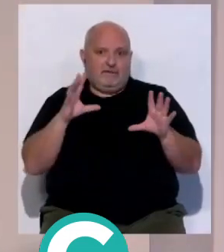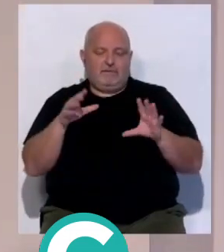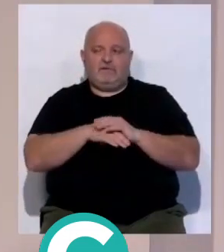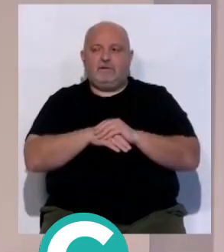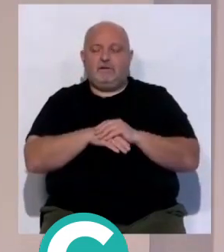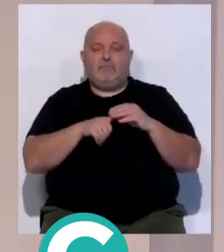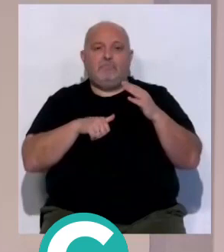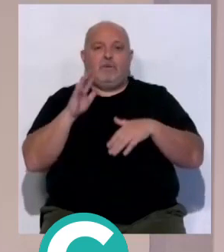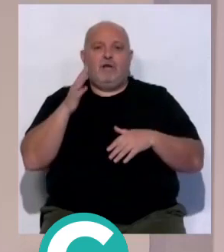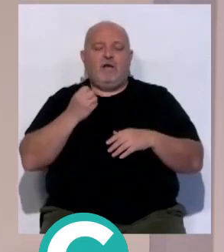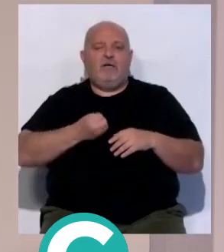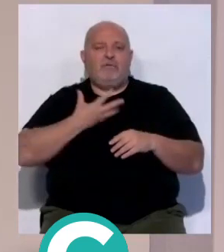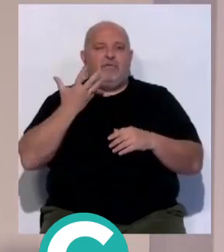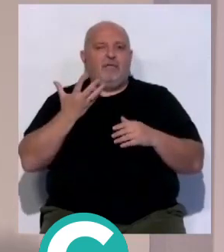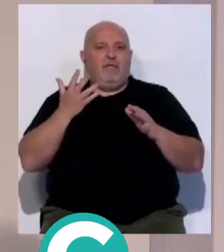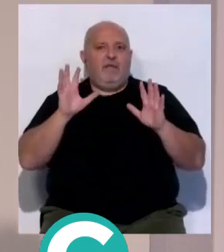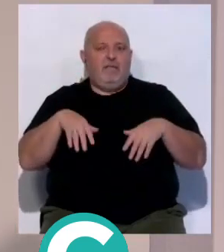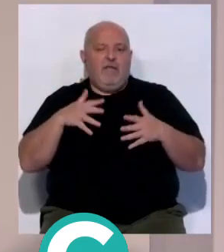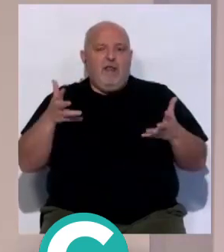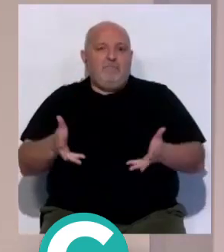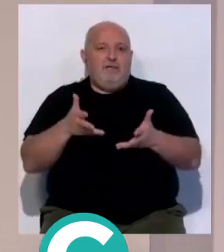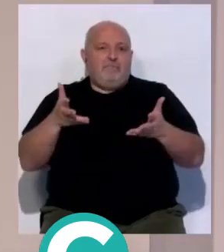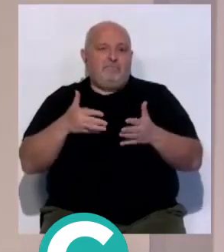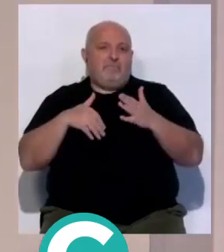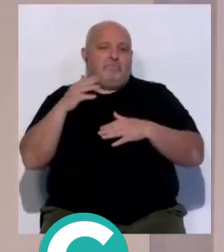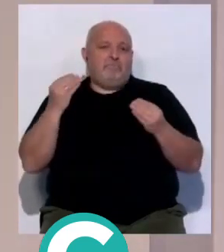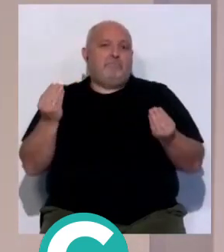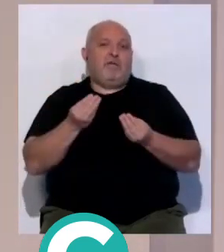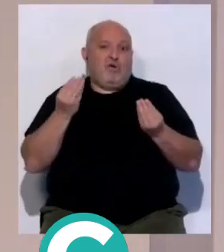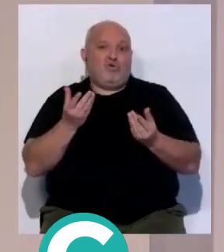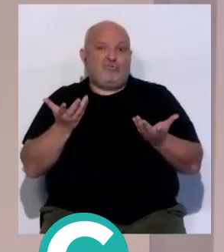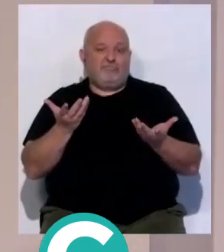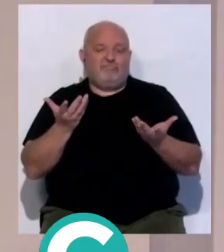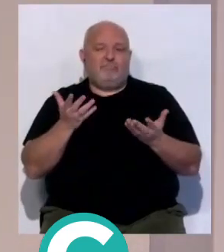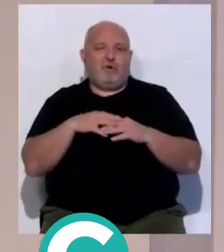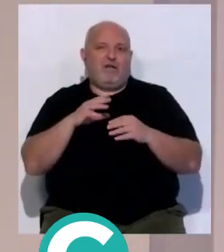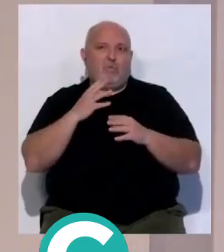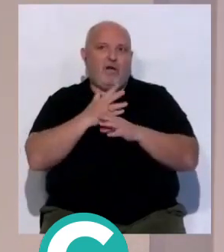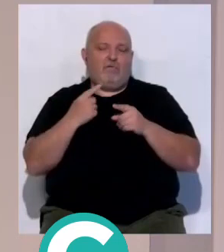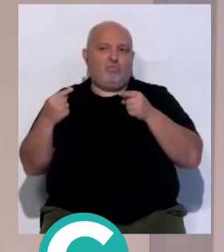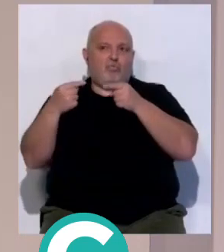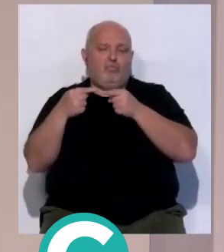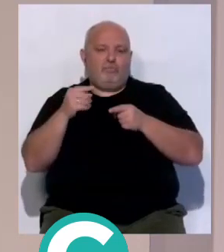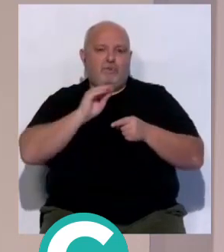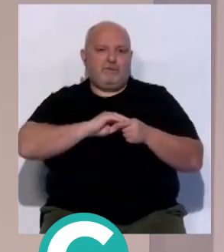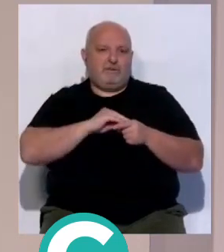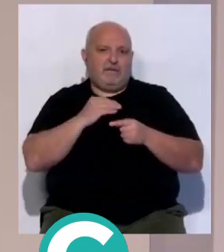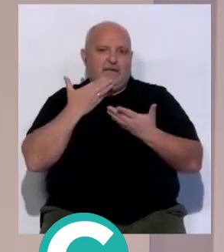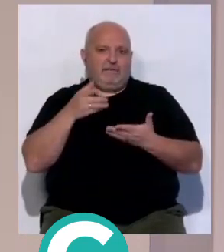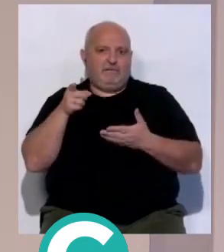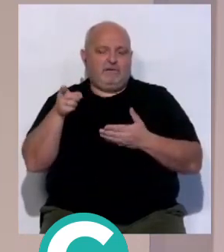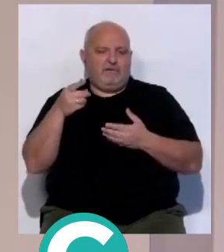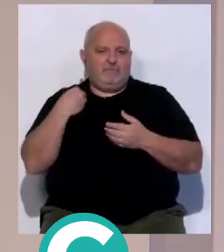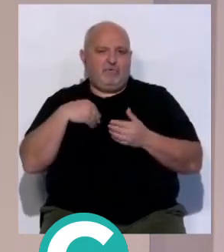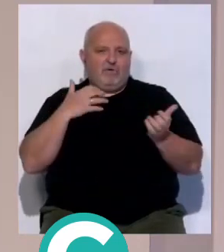cuanto más aficionados del Cádiz haya en el estadio animándose equipo, mucho mejor, porque se juega bastante ante un rival directo importante como es